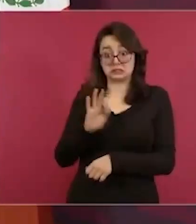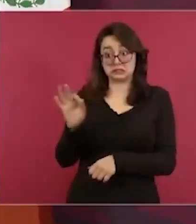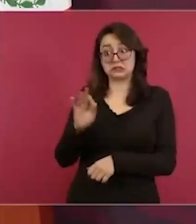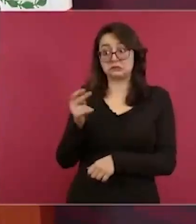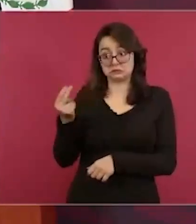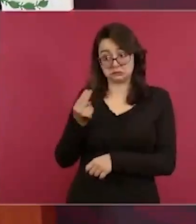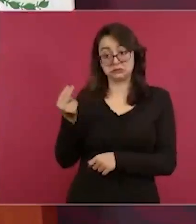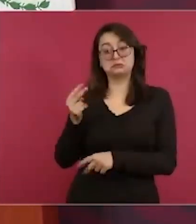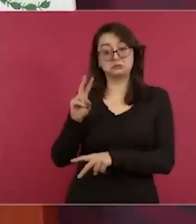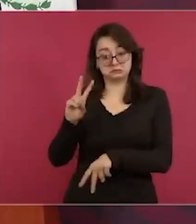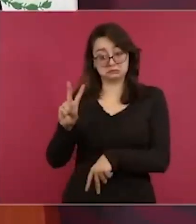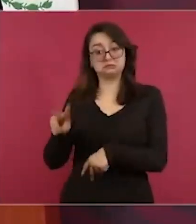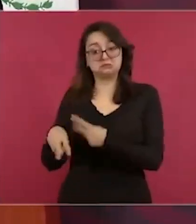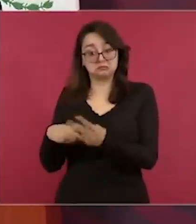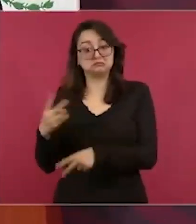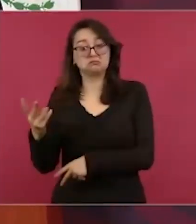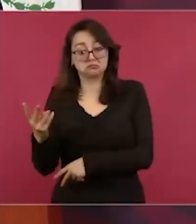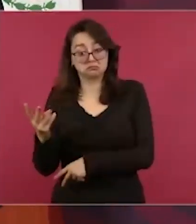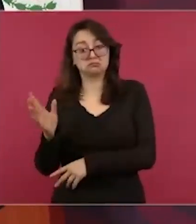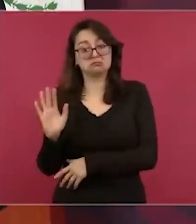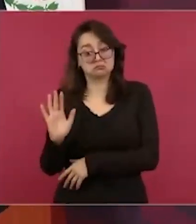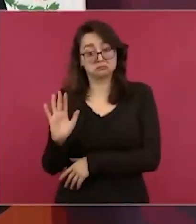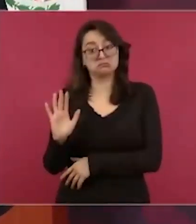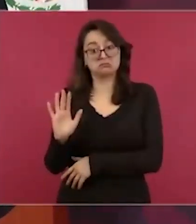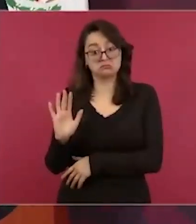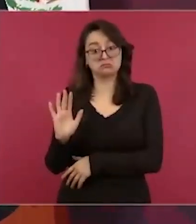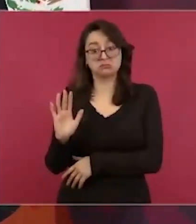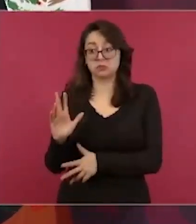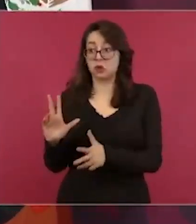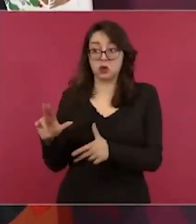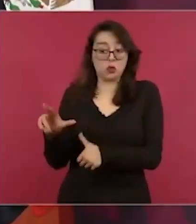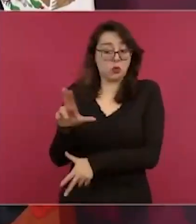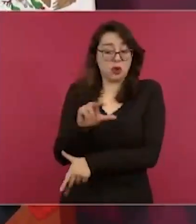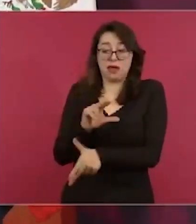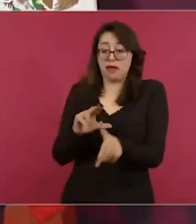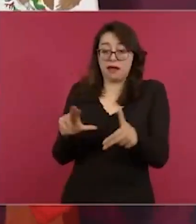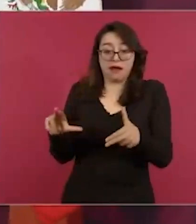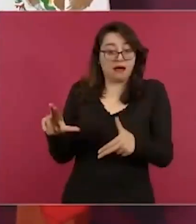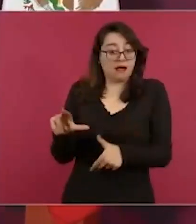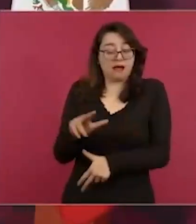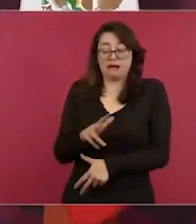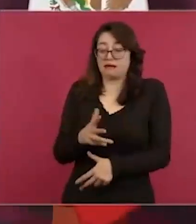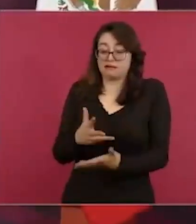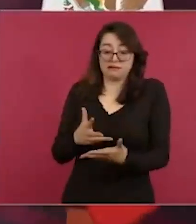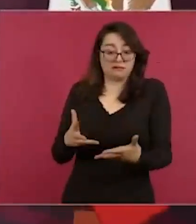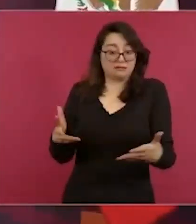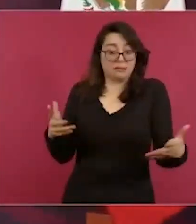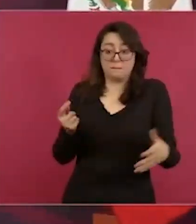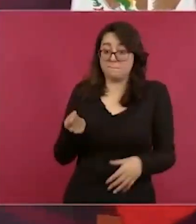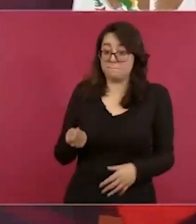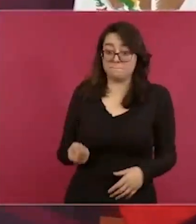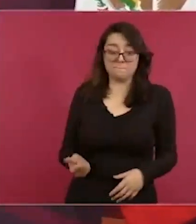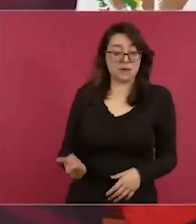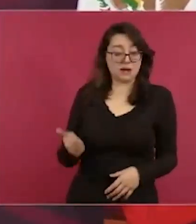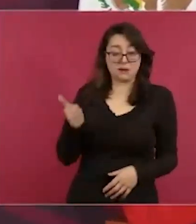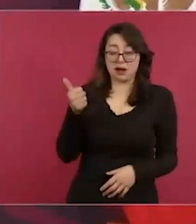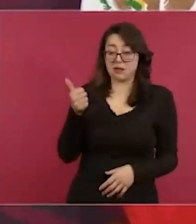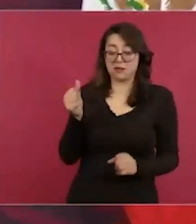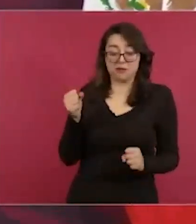sucediendo, pero sí, como dices, es un huracán muy fuerte, mucho, muy fuerte,